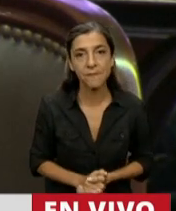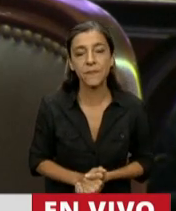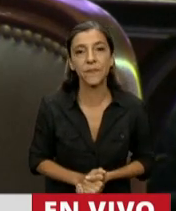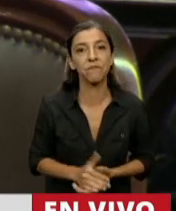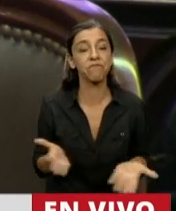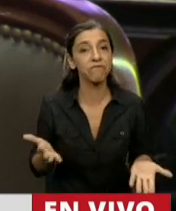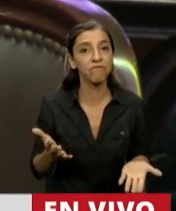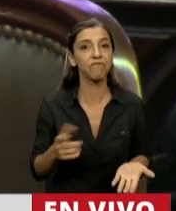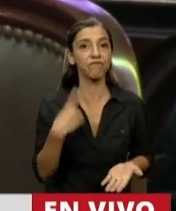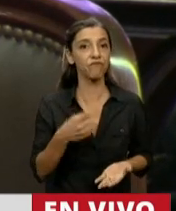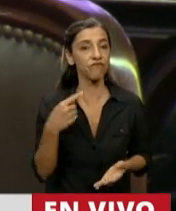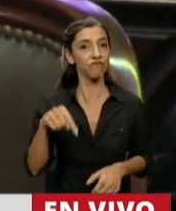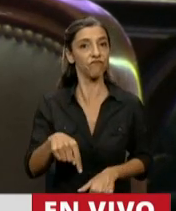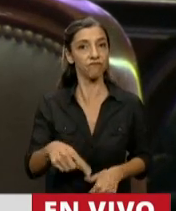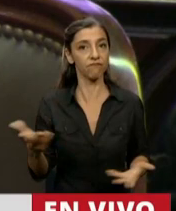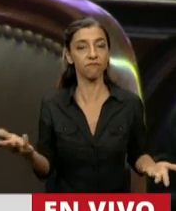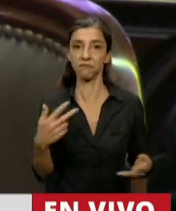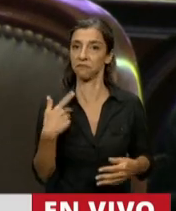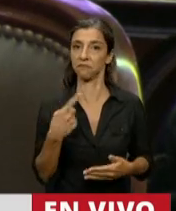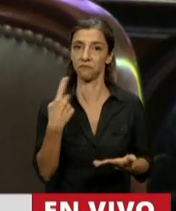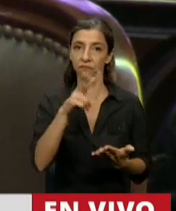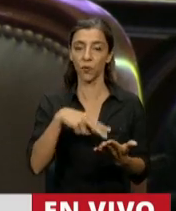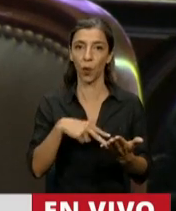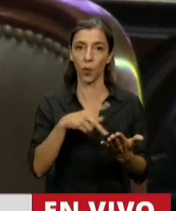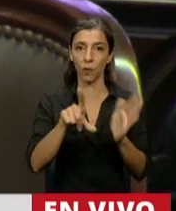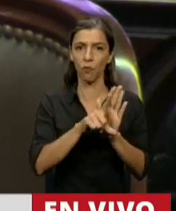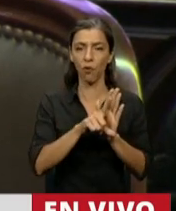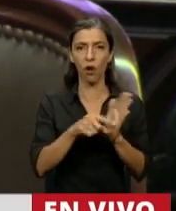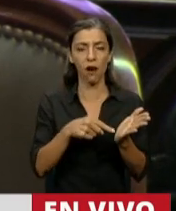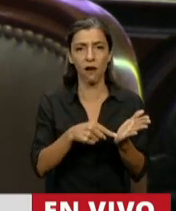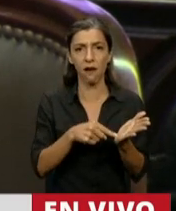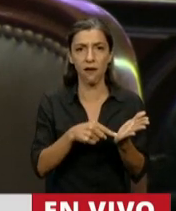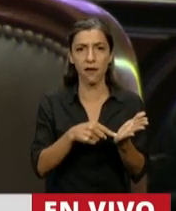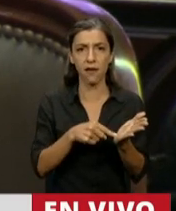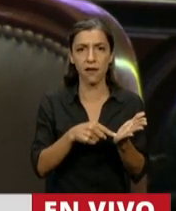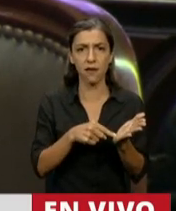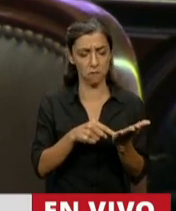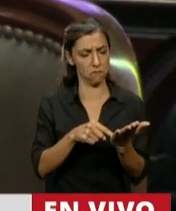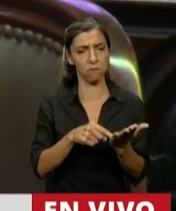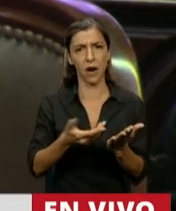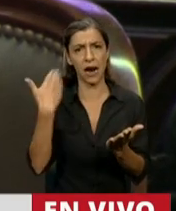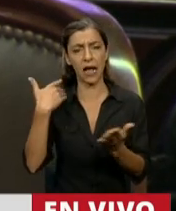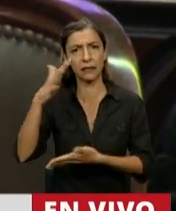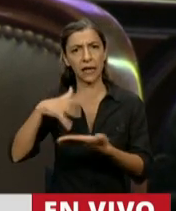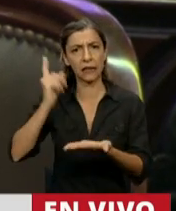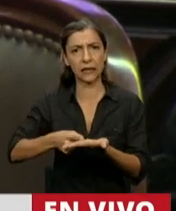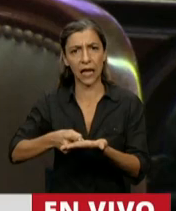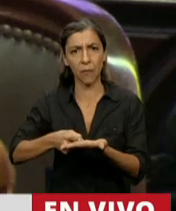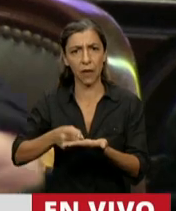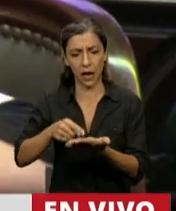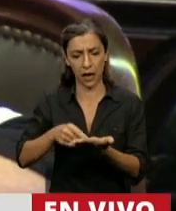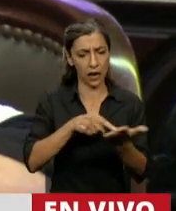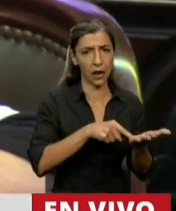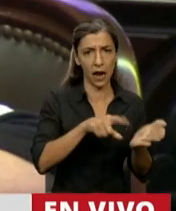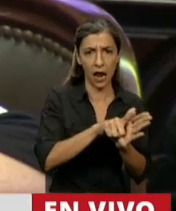acá y vemos que la ley que tuvo dictamen, tampoco es la ley que está en tratamiento en este momento en el